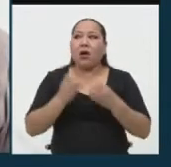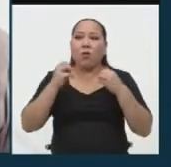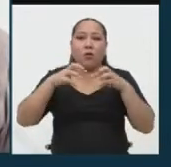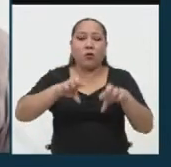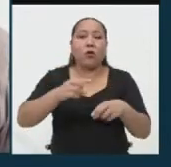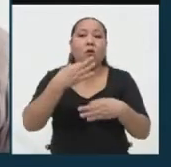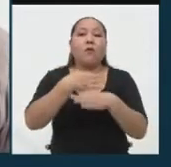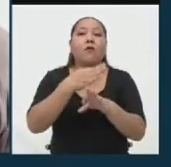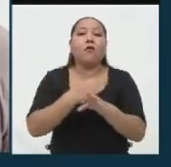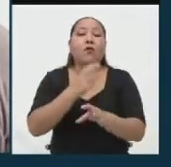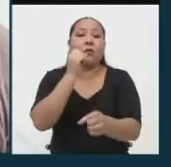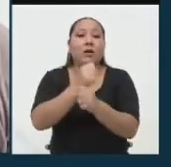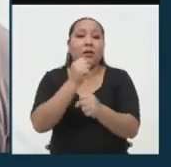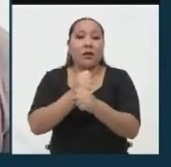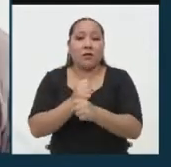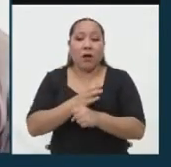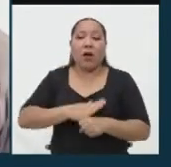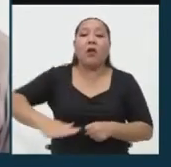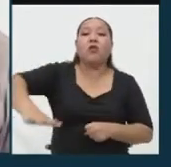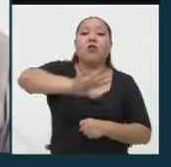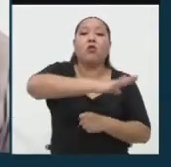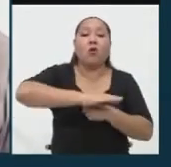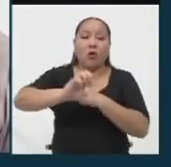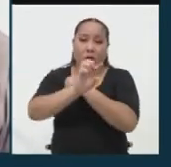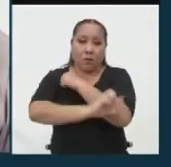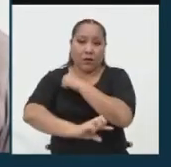en todo nuestro país.